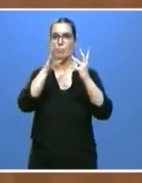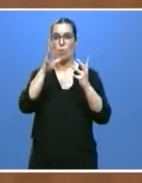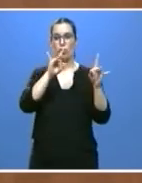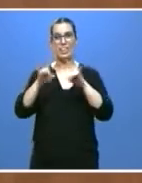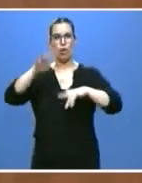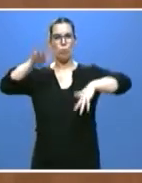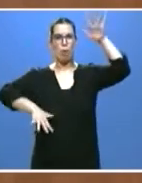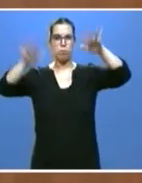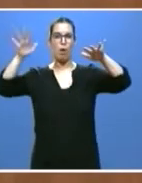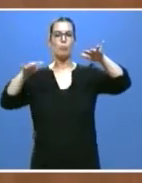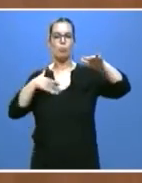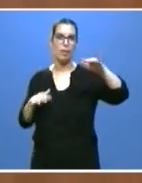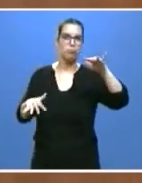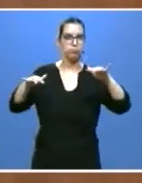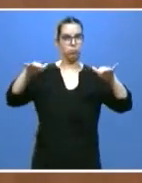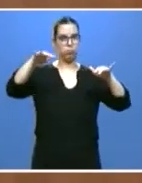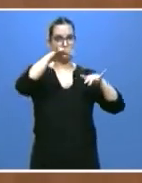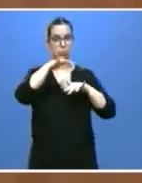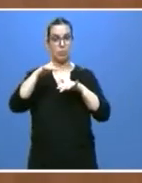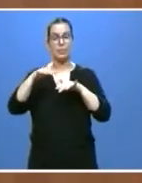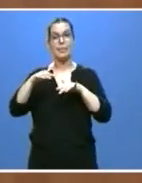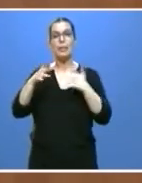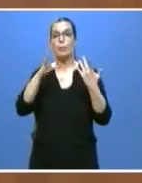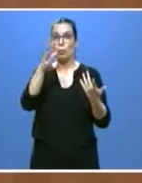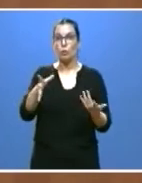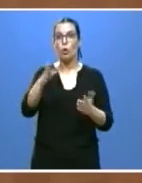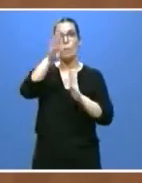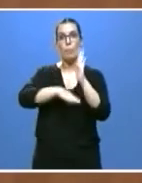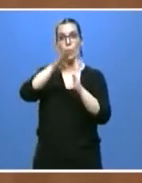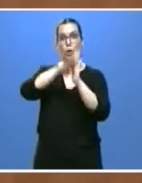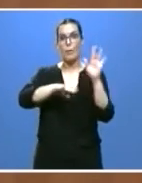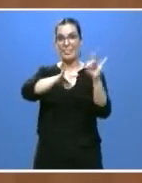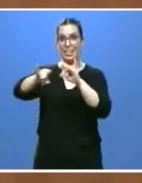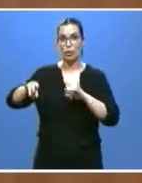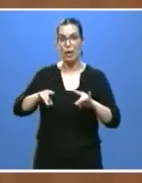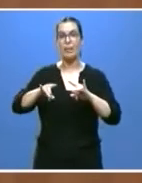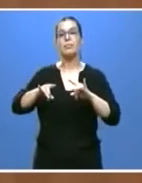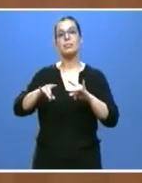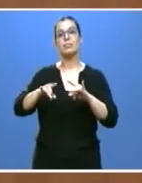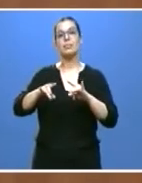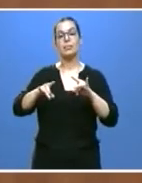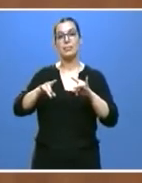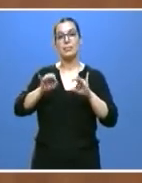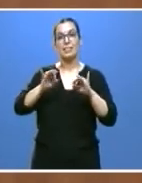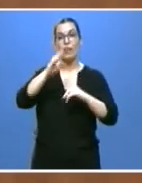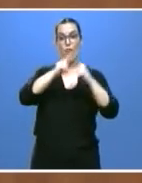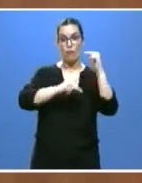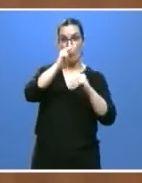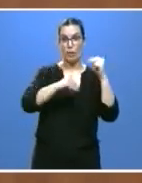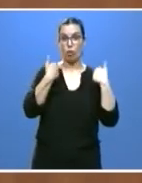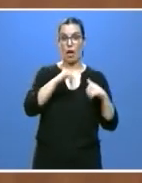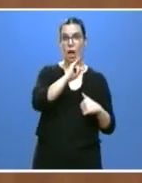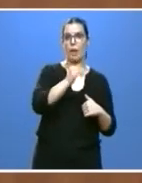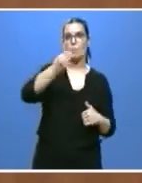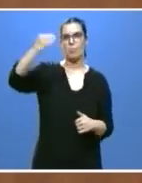territoriales. Y por ello vamos a completar los programas territoriales de fomento con los ya impulsados.